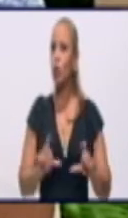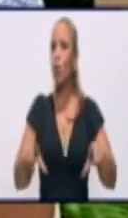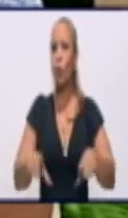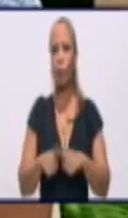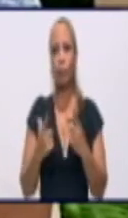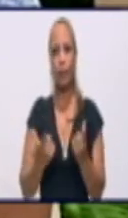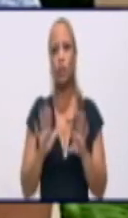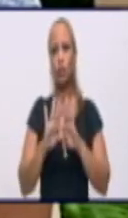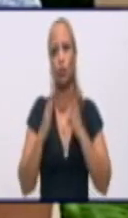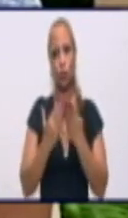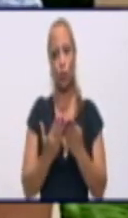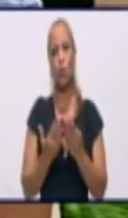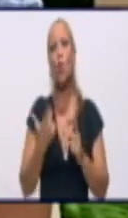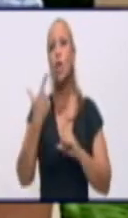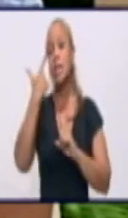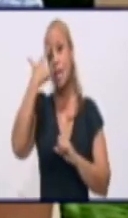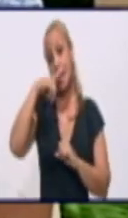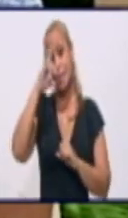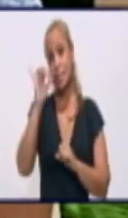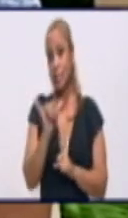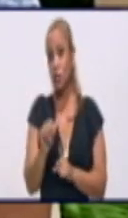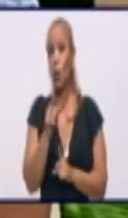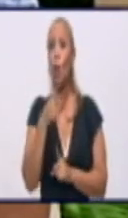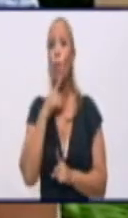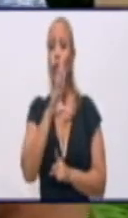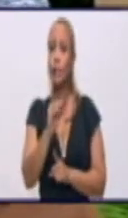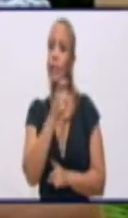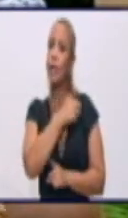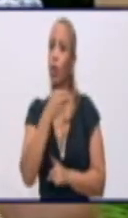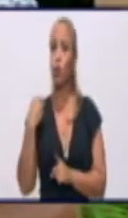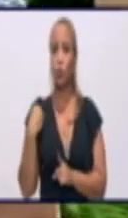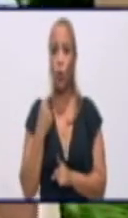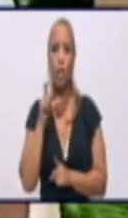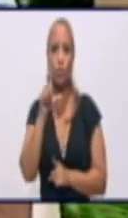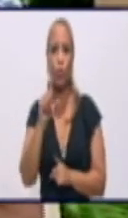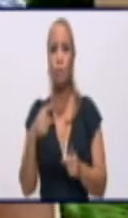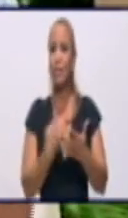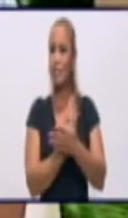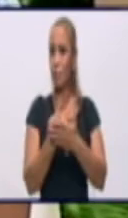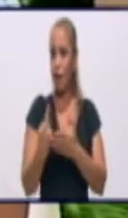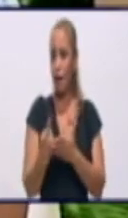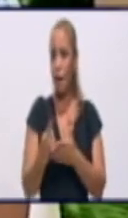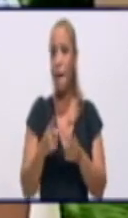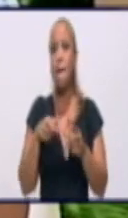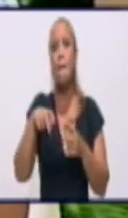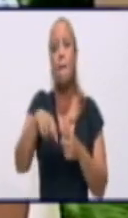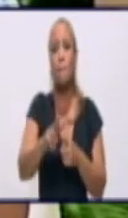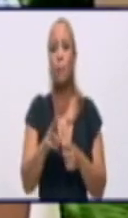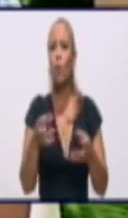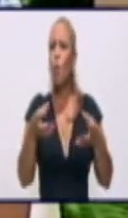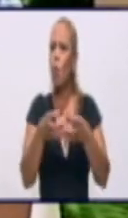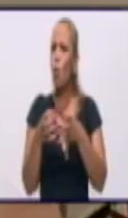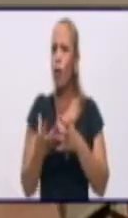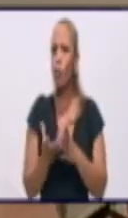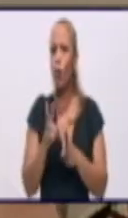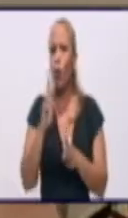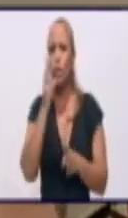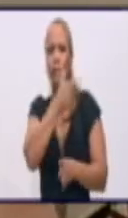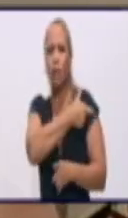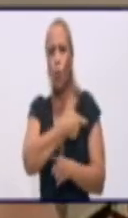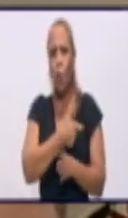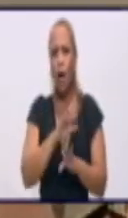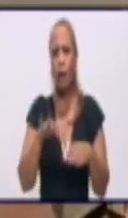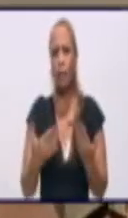Y es así como dice la doctora. En las últimas semanas usted pasaba cerca del cuerpo de guardia de uno de nuestros policlínicos y usted